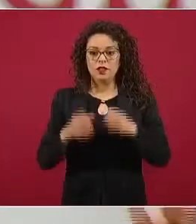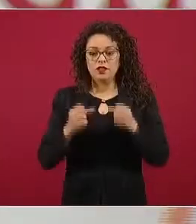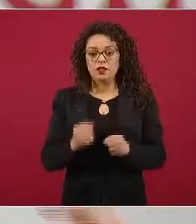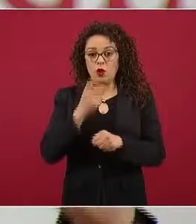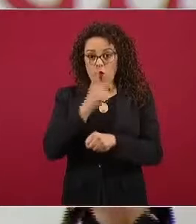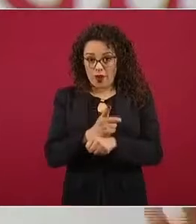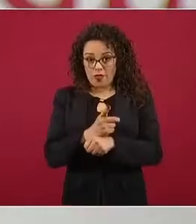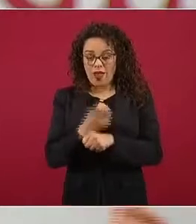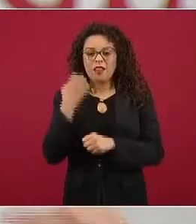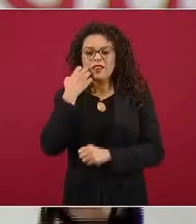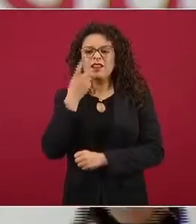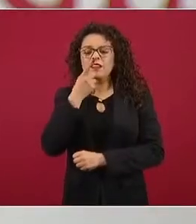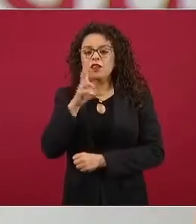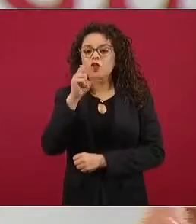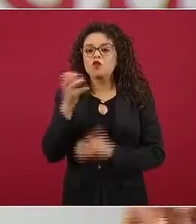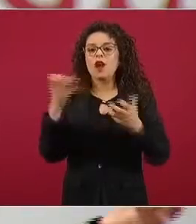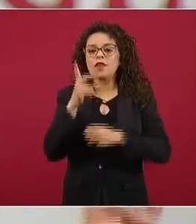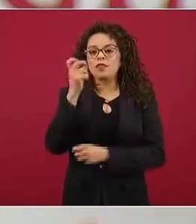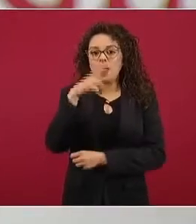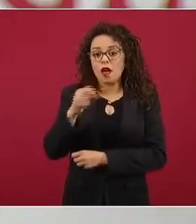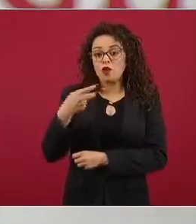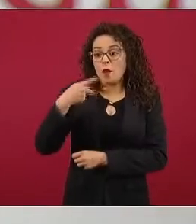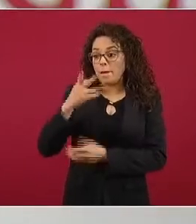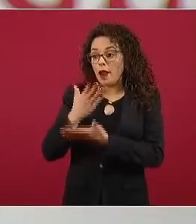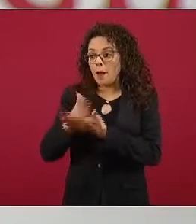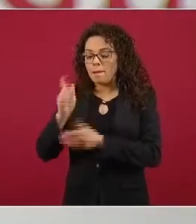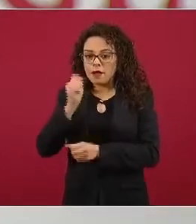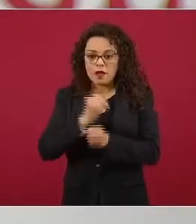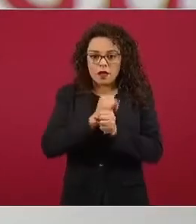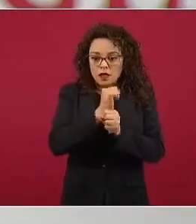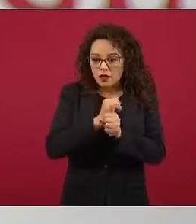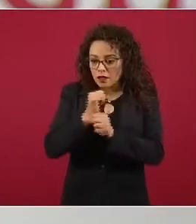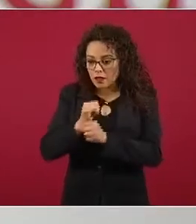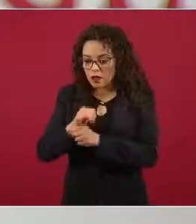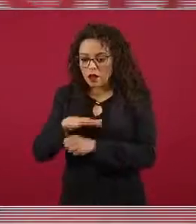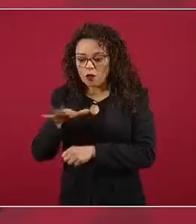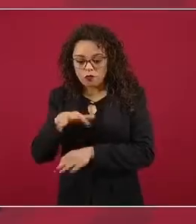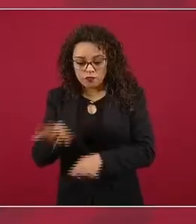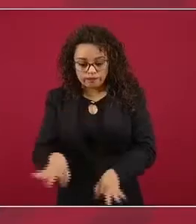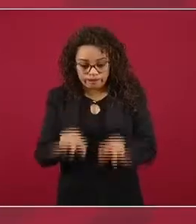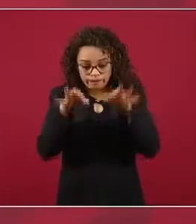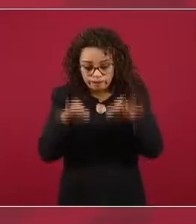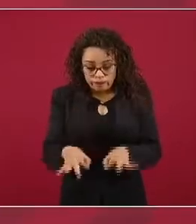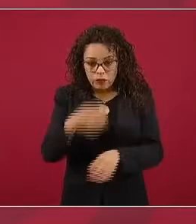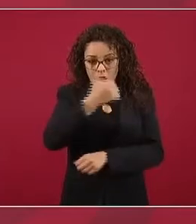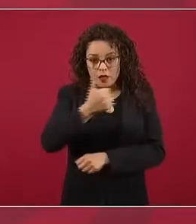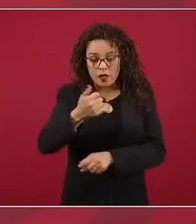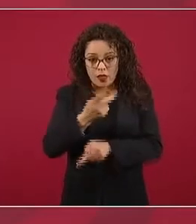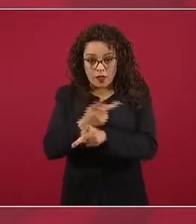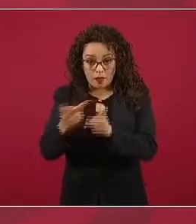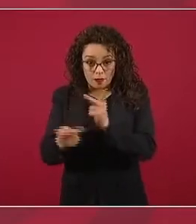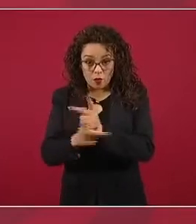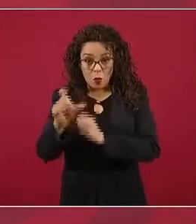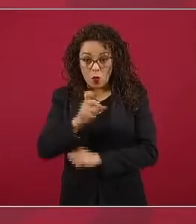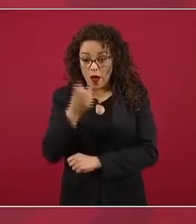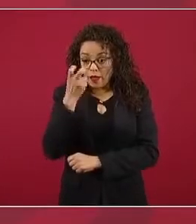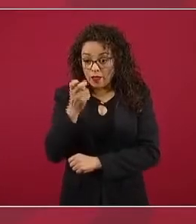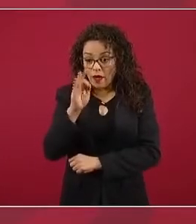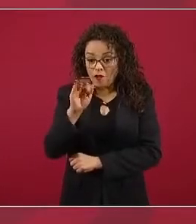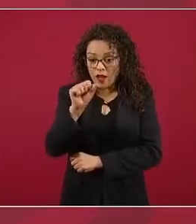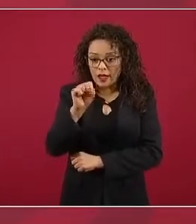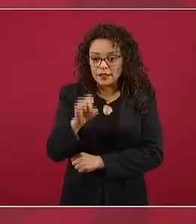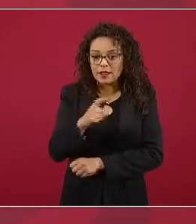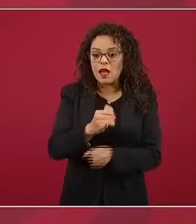positivos, deseados, buscados, que tienen los productos. Cuando se ha agotado toda esa fase de